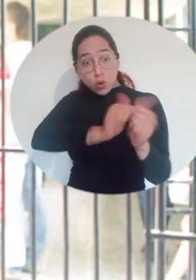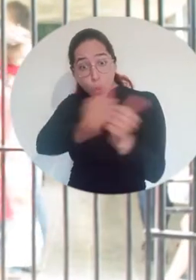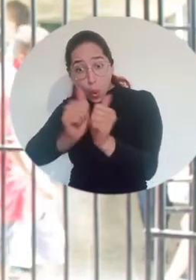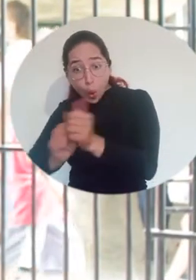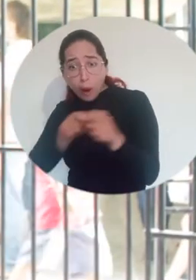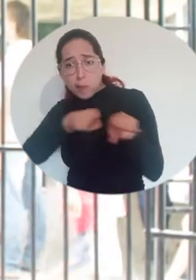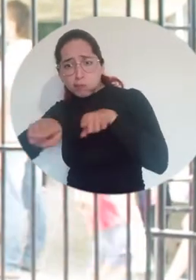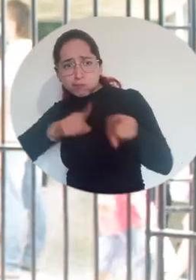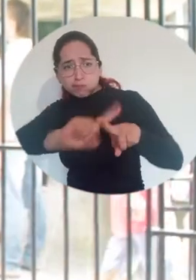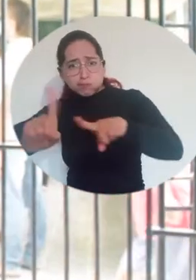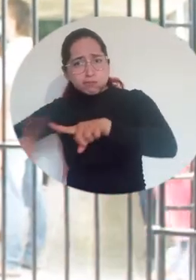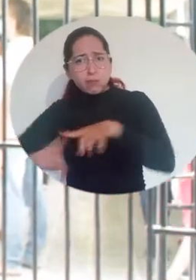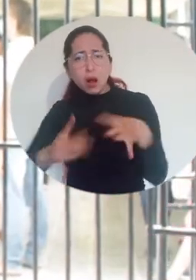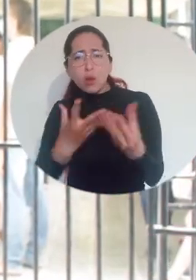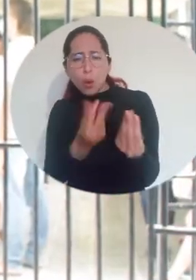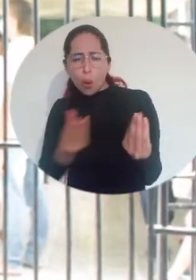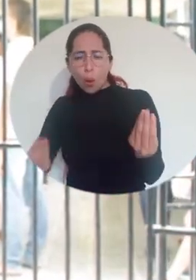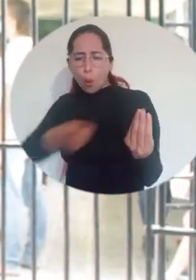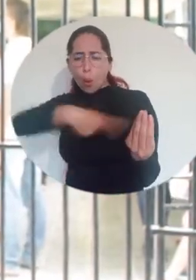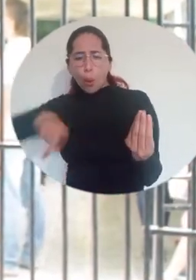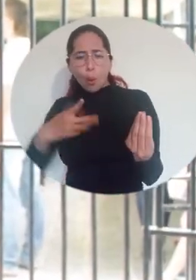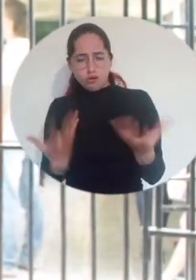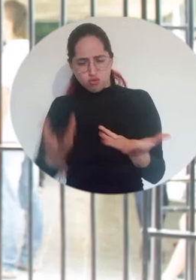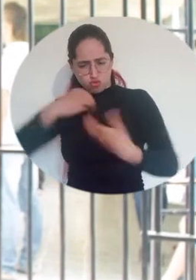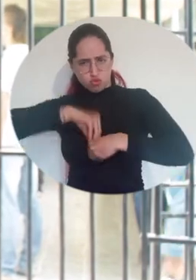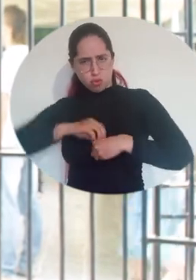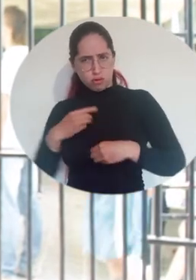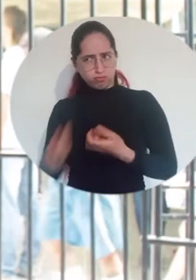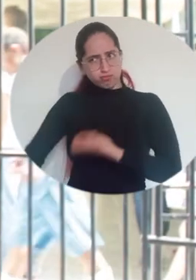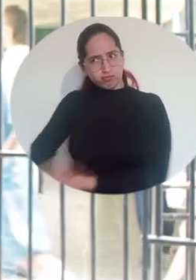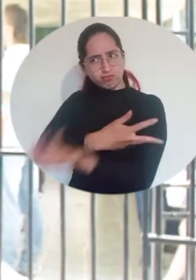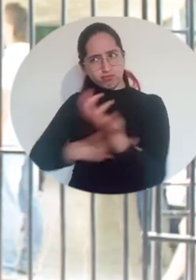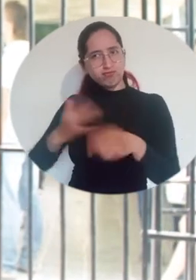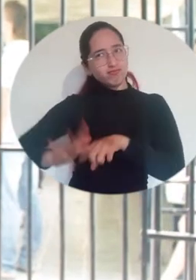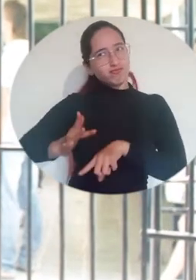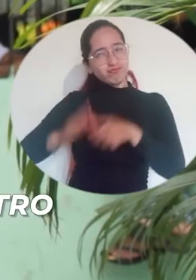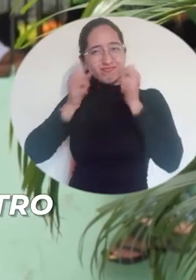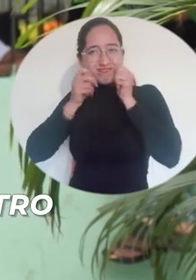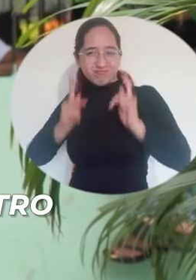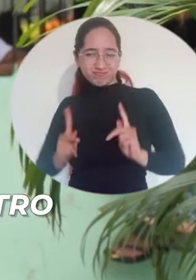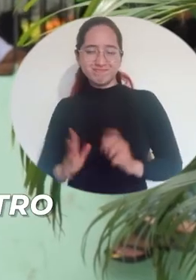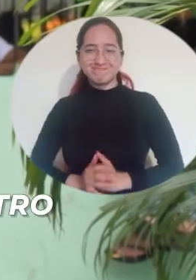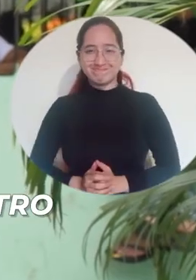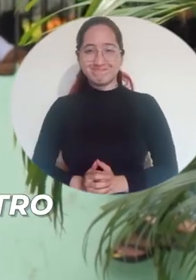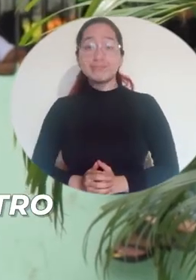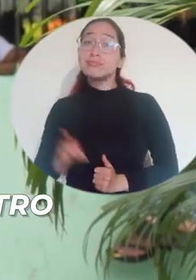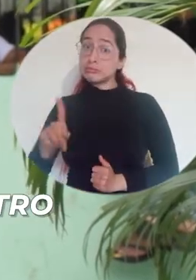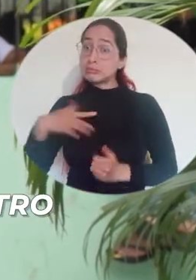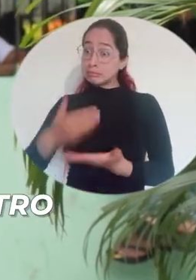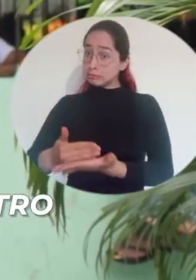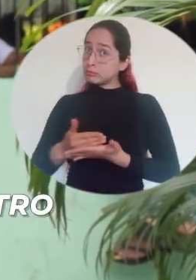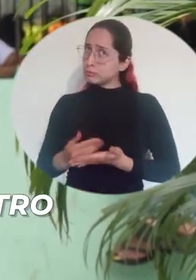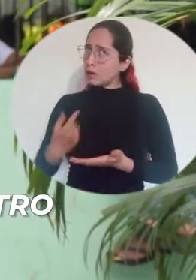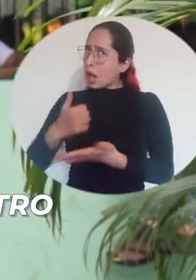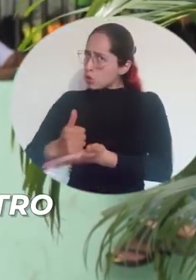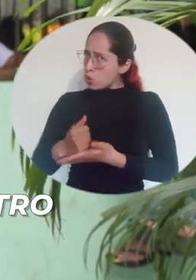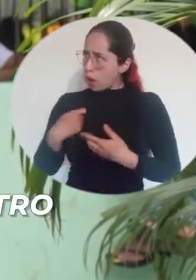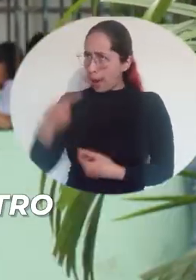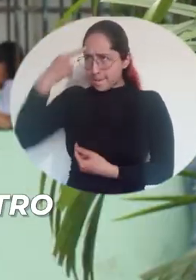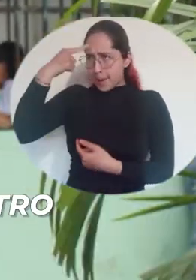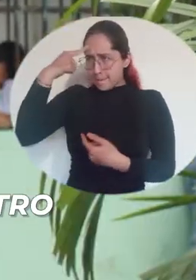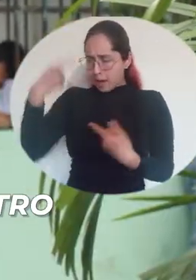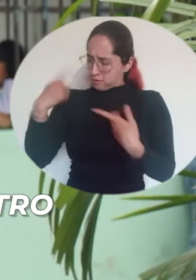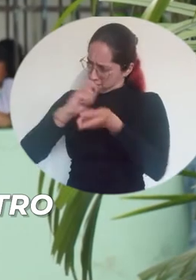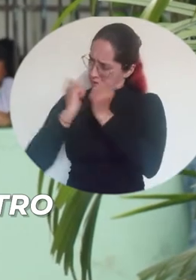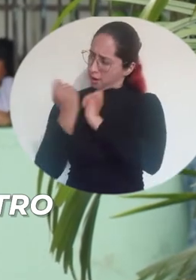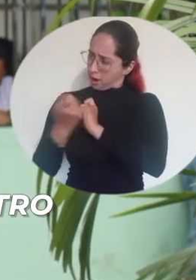Los disciplinas son importantes porque ayudan a la resocialización del ser humano. Esto nos ayuda a tener otra mentalidad,